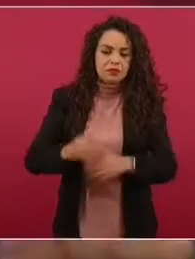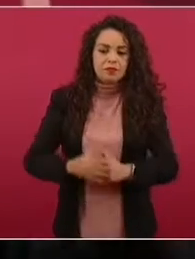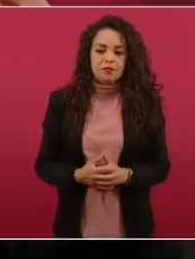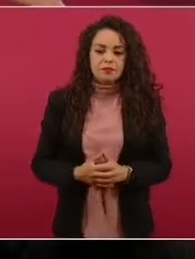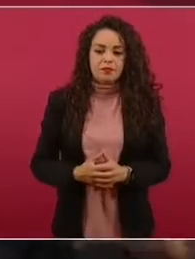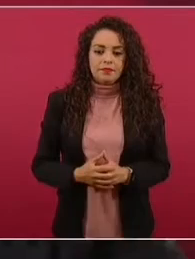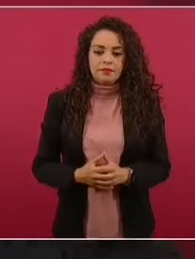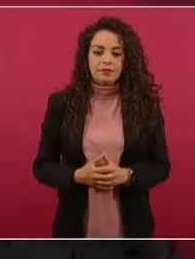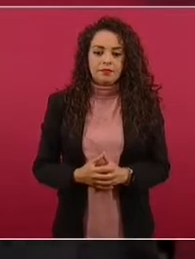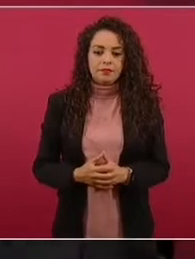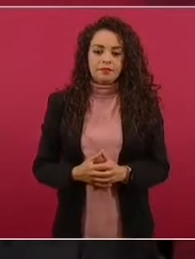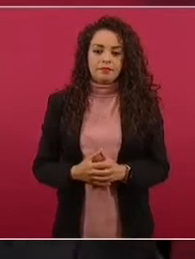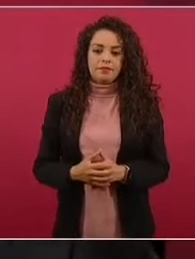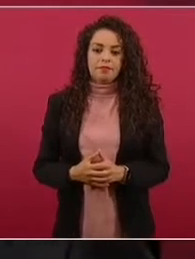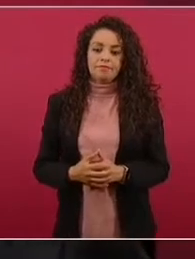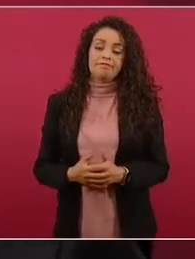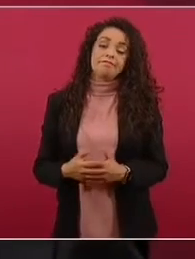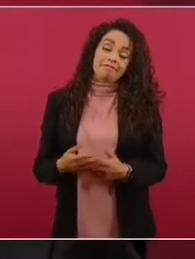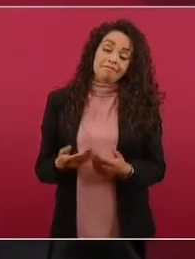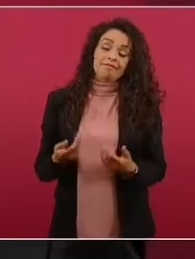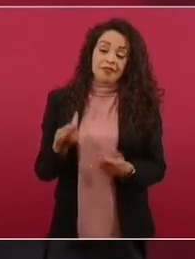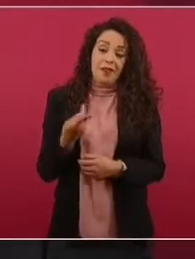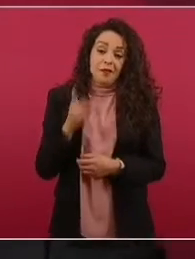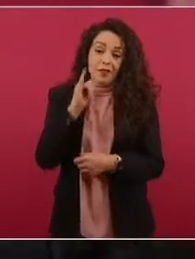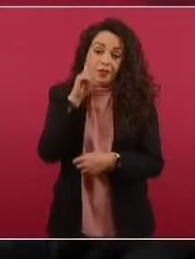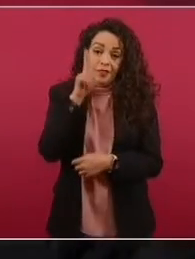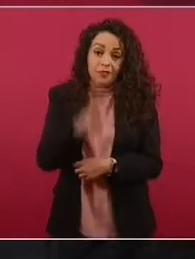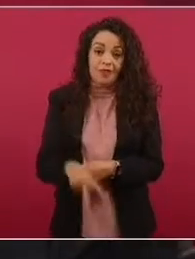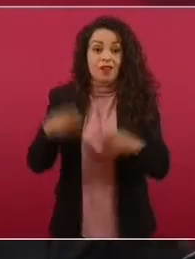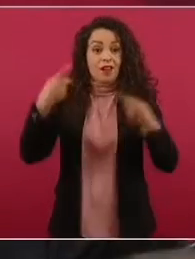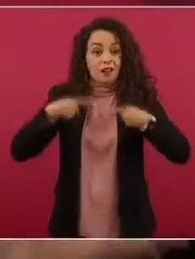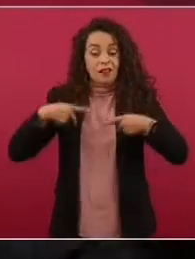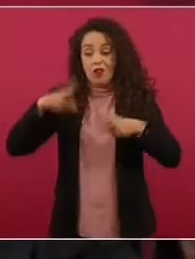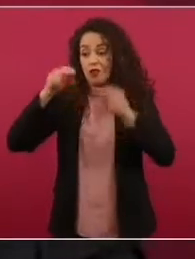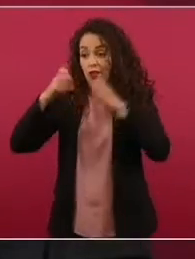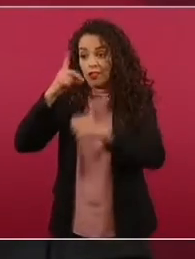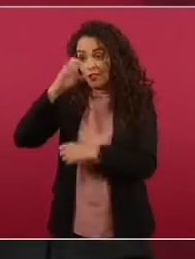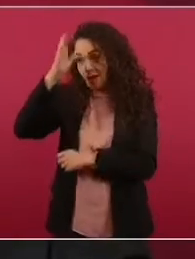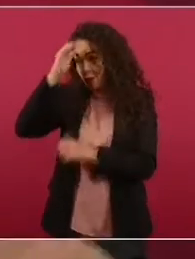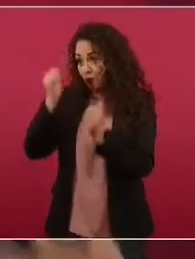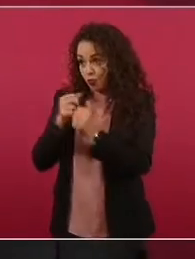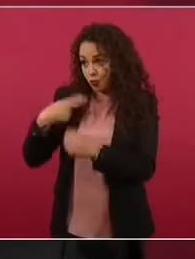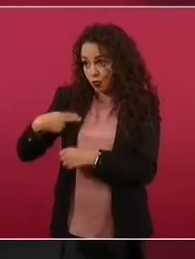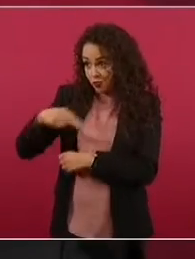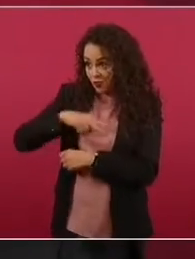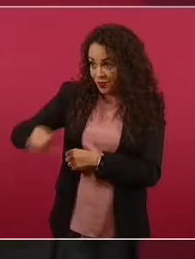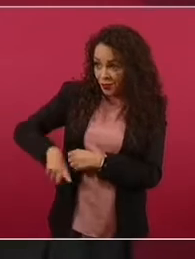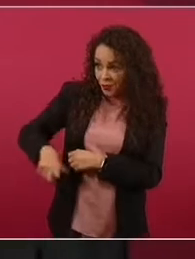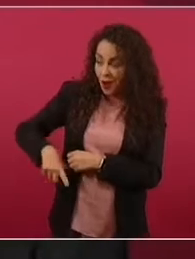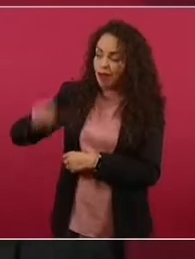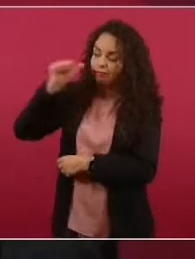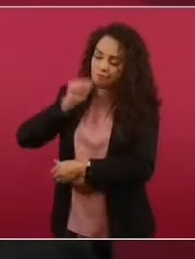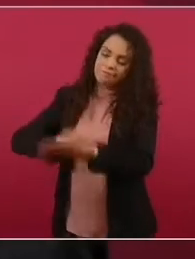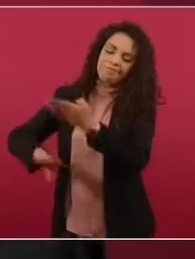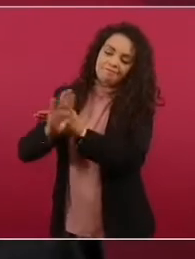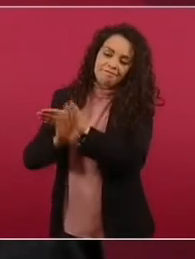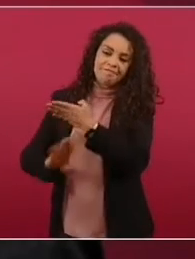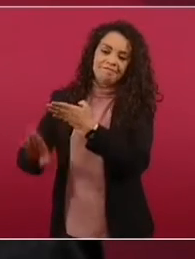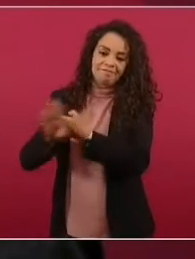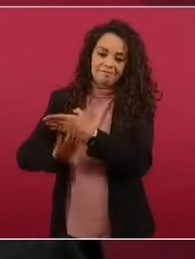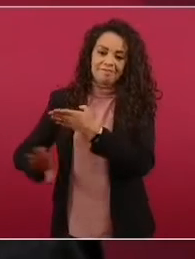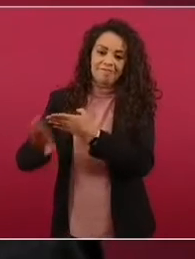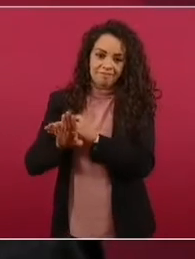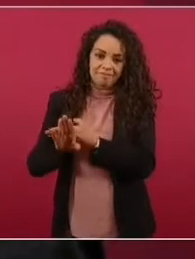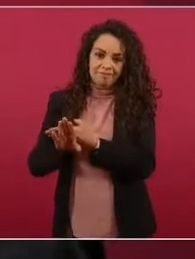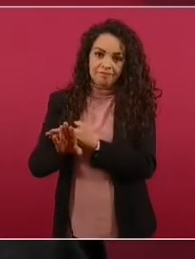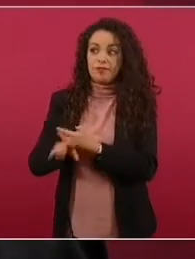Claro que nuestros adversarios quisieran que viniera